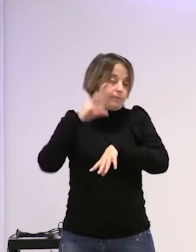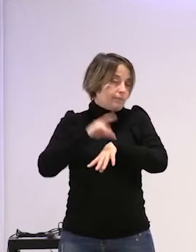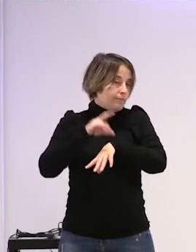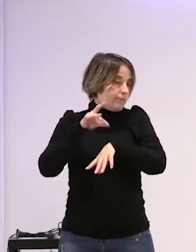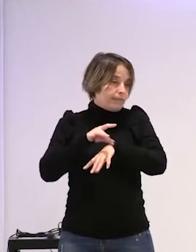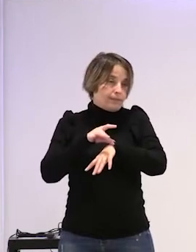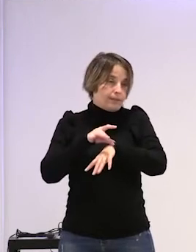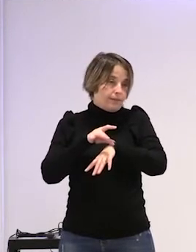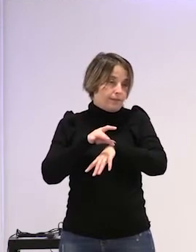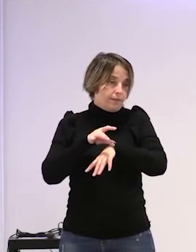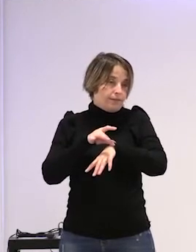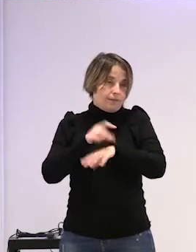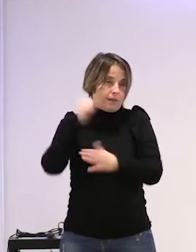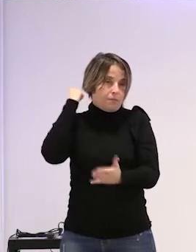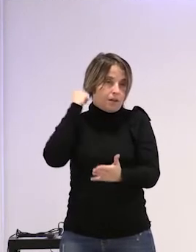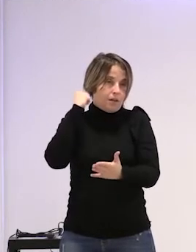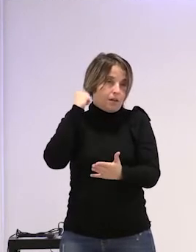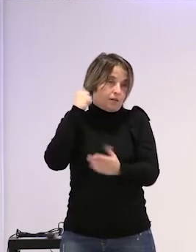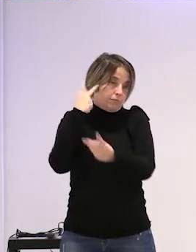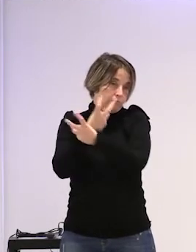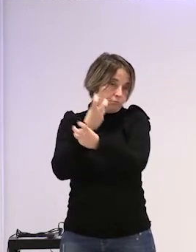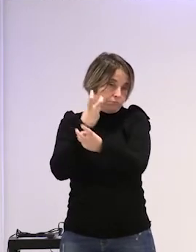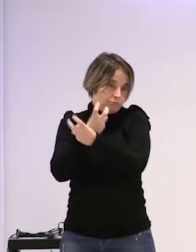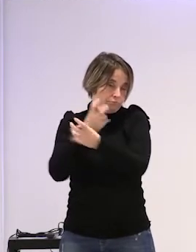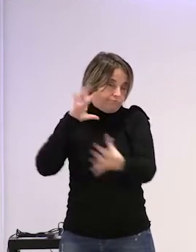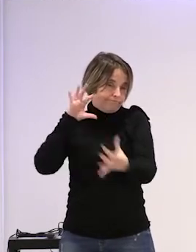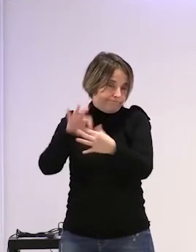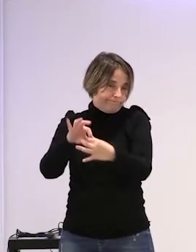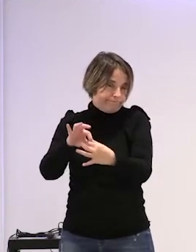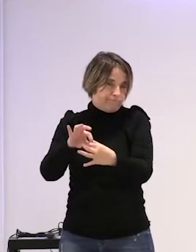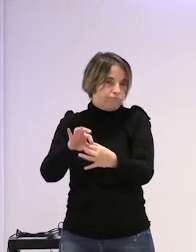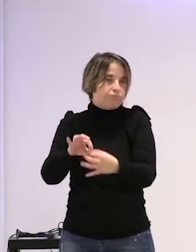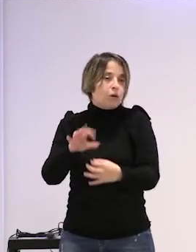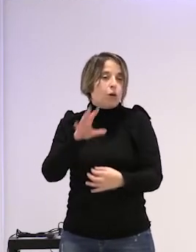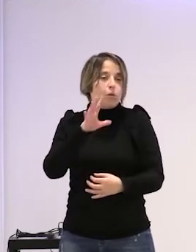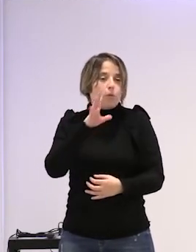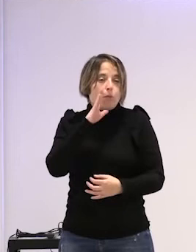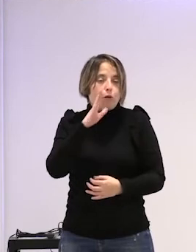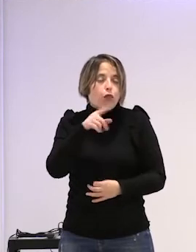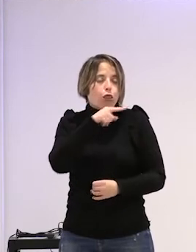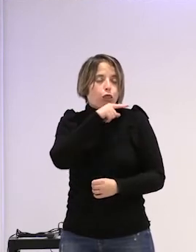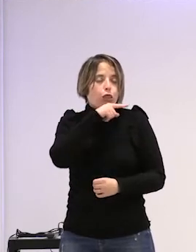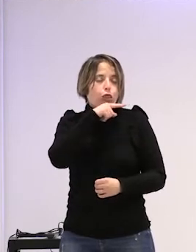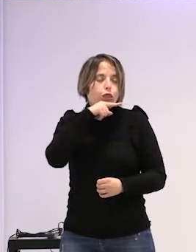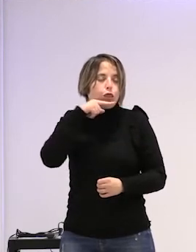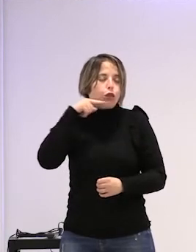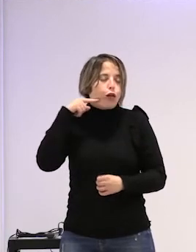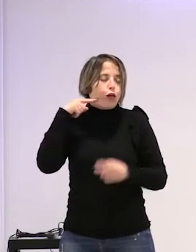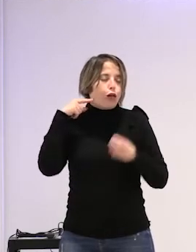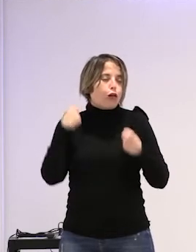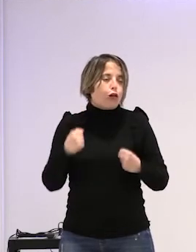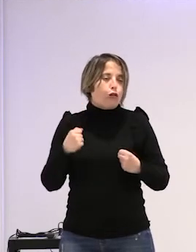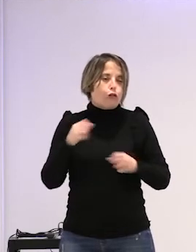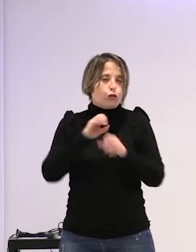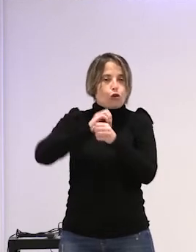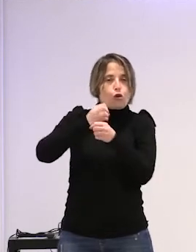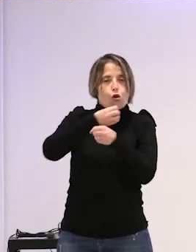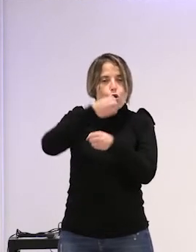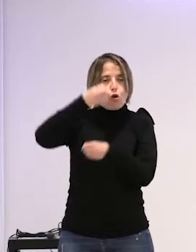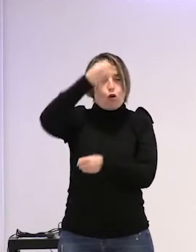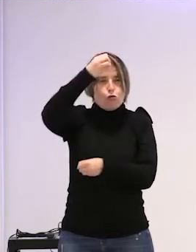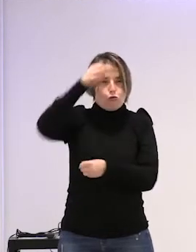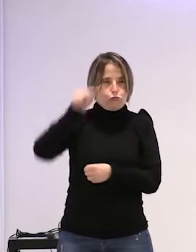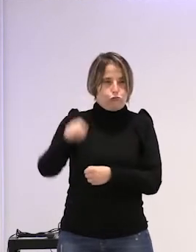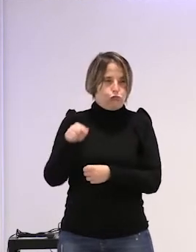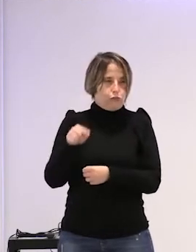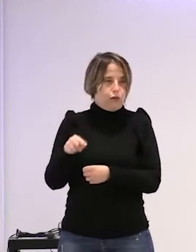de trauma de traumatología quiero decir porque tiene unos inmensos dolores en la columna y